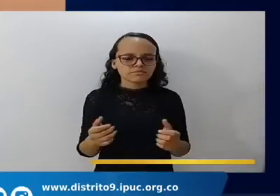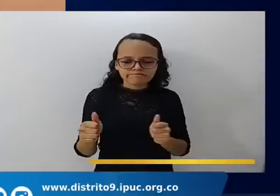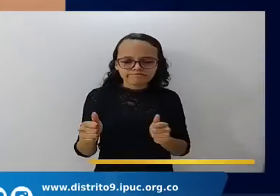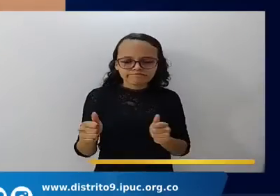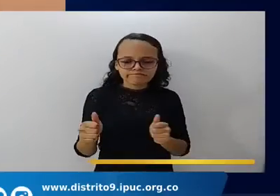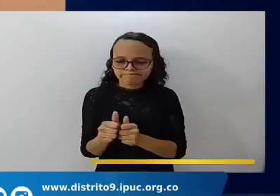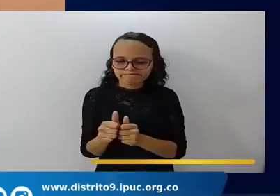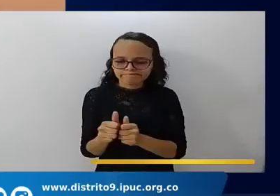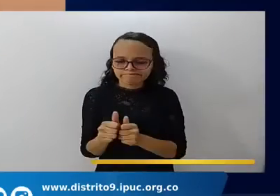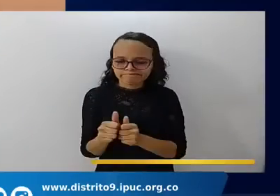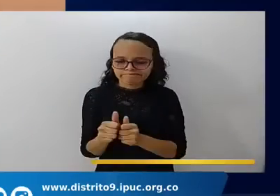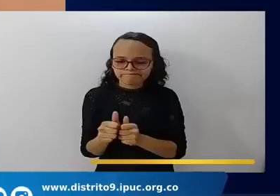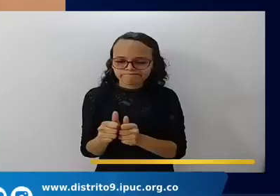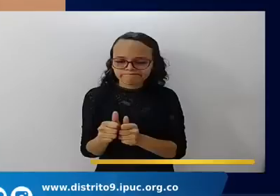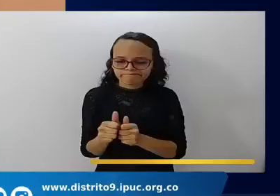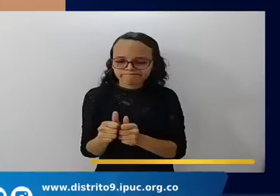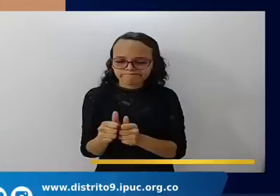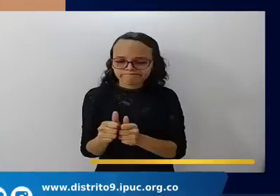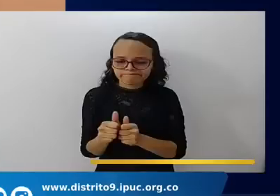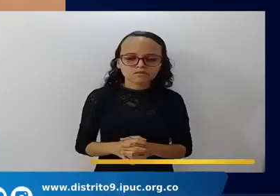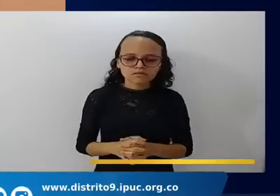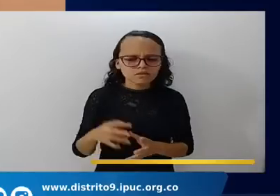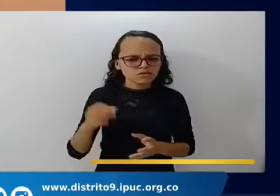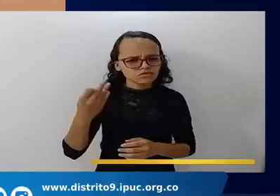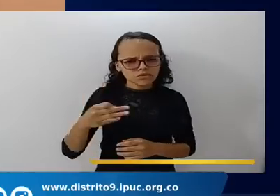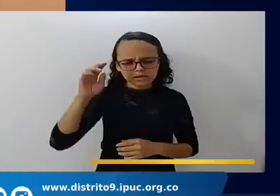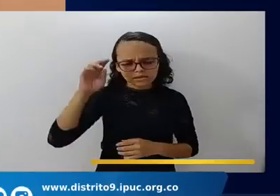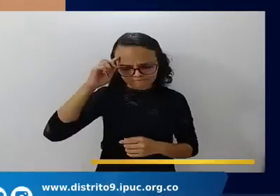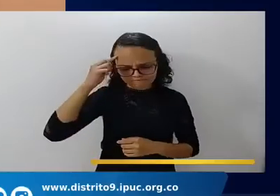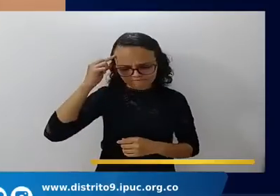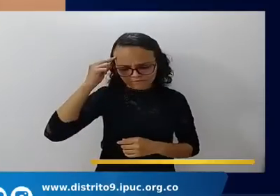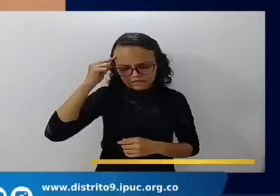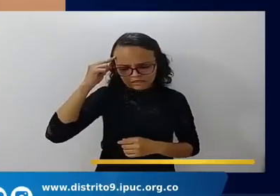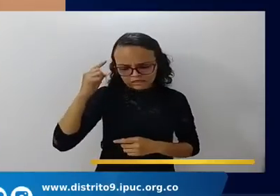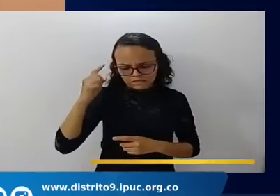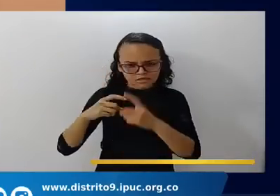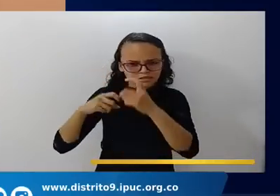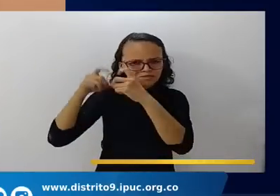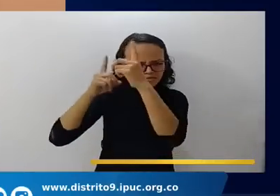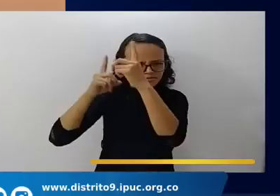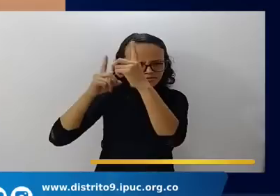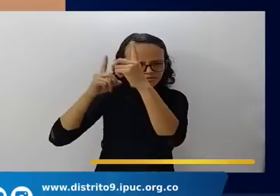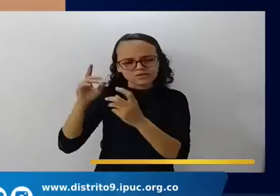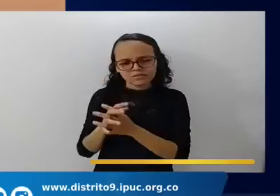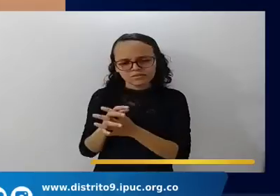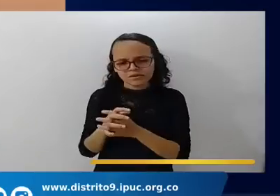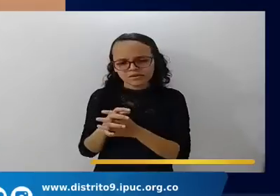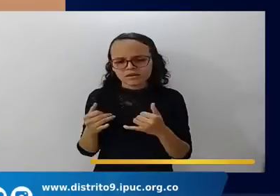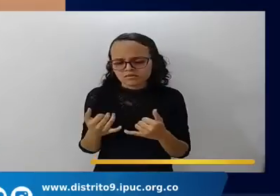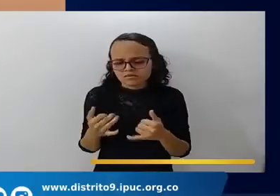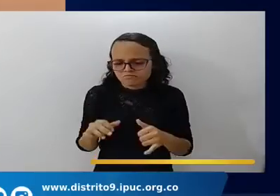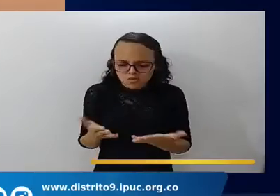elemental. Y de hecho, que si lo analizamos bien con la madurez de ahora, lo era.